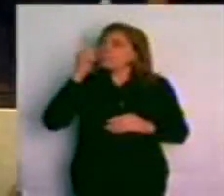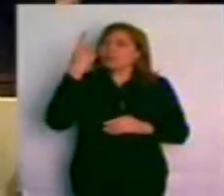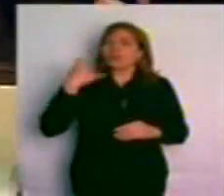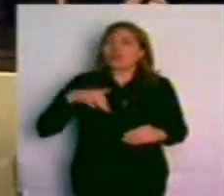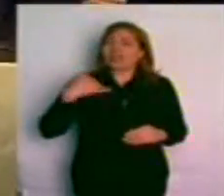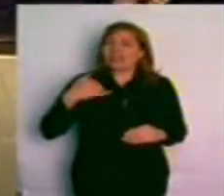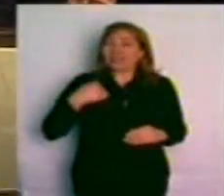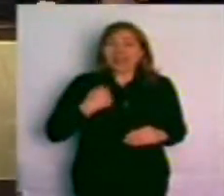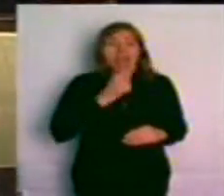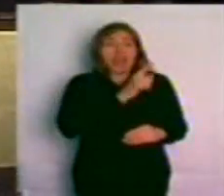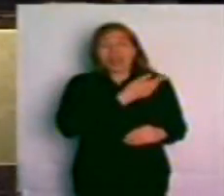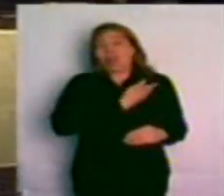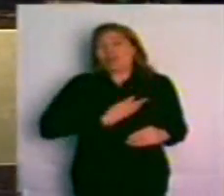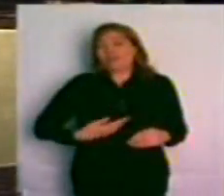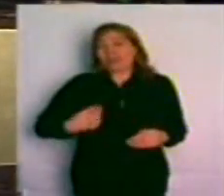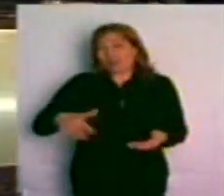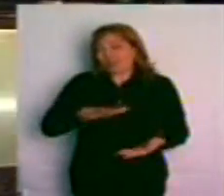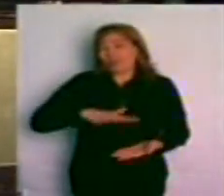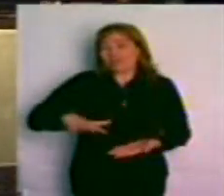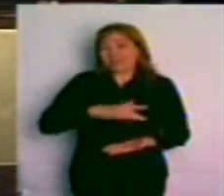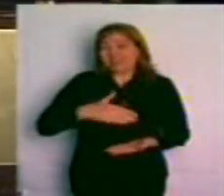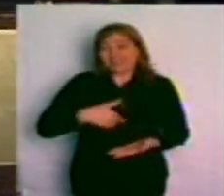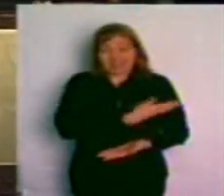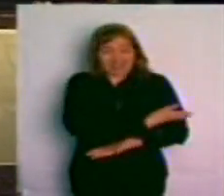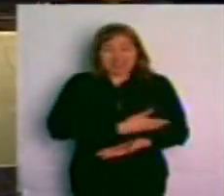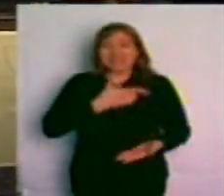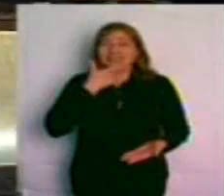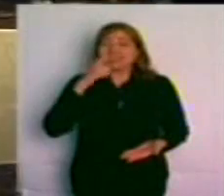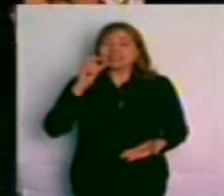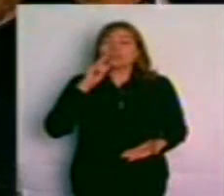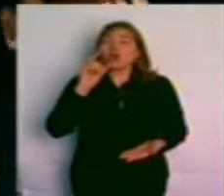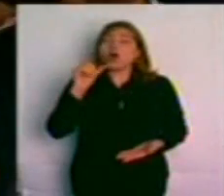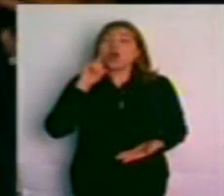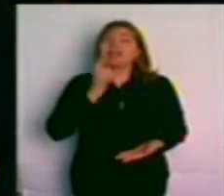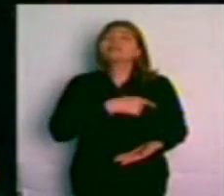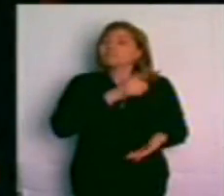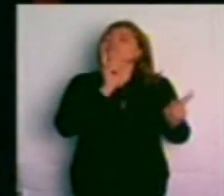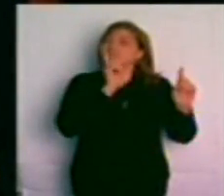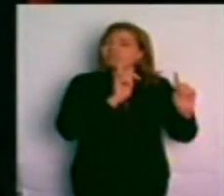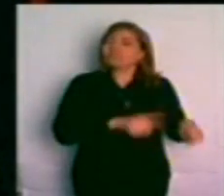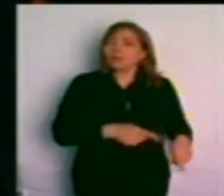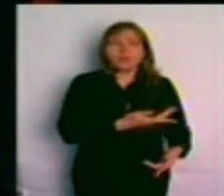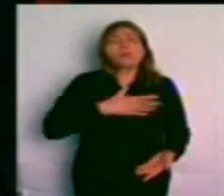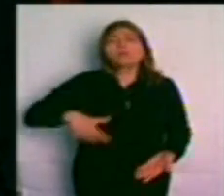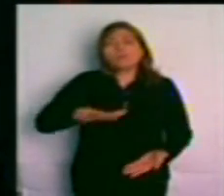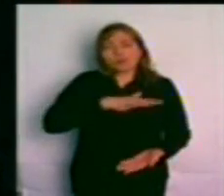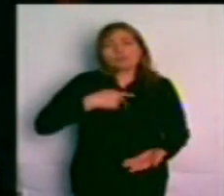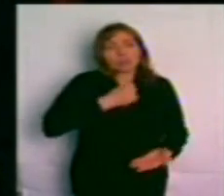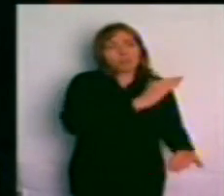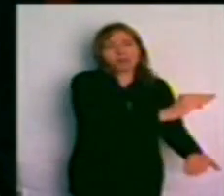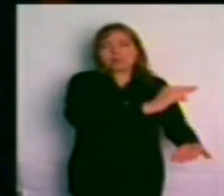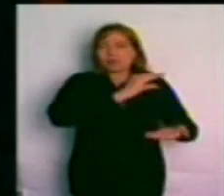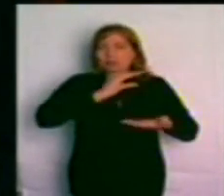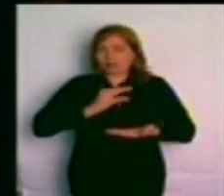Daniel, nuestro Daniel, nuestro compañero Gobernador de la Provincia de Buenos Aires, que también la provincia puso recursos